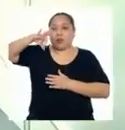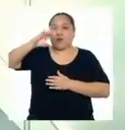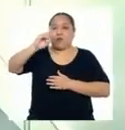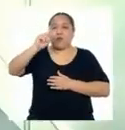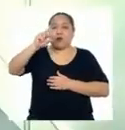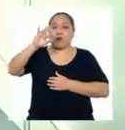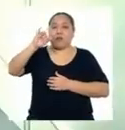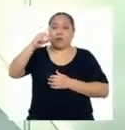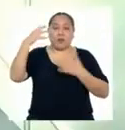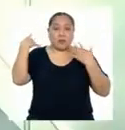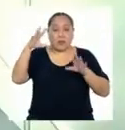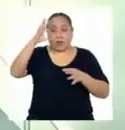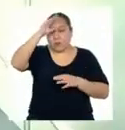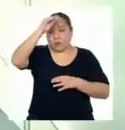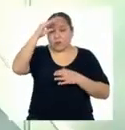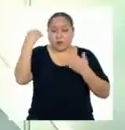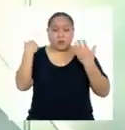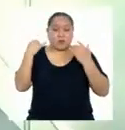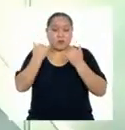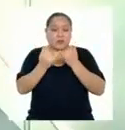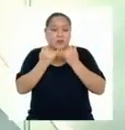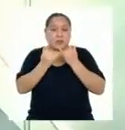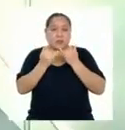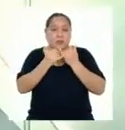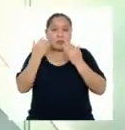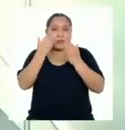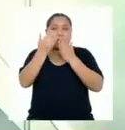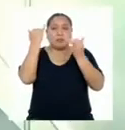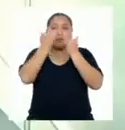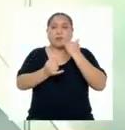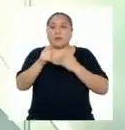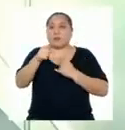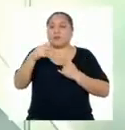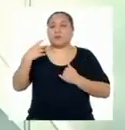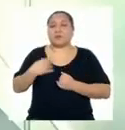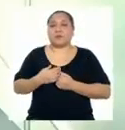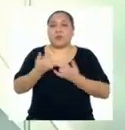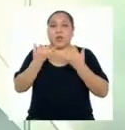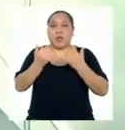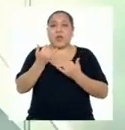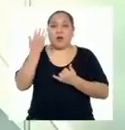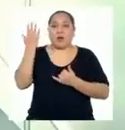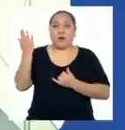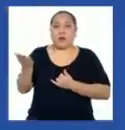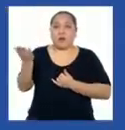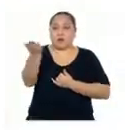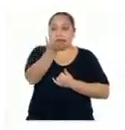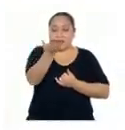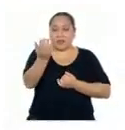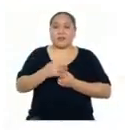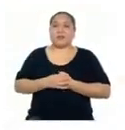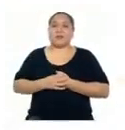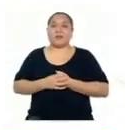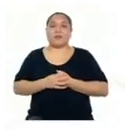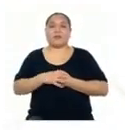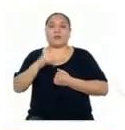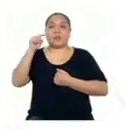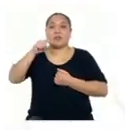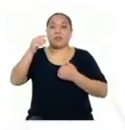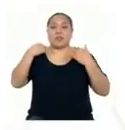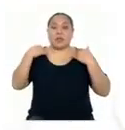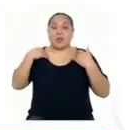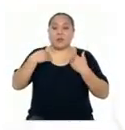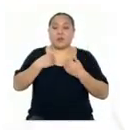Chicas, chicos, ya estamos llegando al final del programa. Y, como siempre, ahora el turno es de ustedes. Debemos